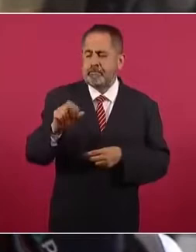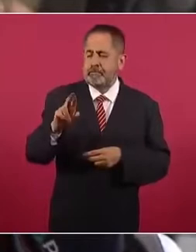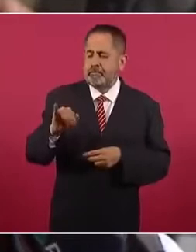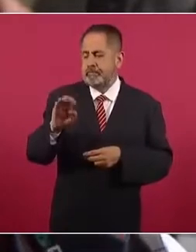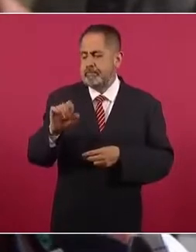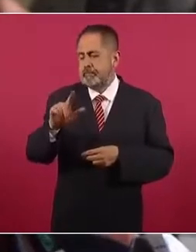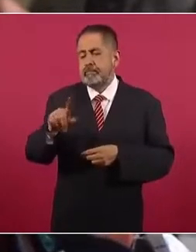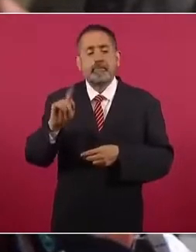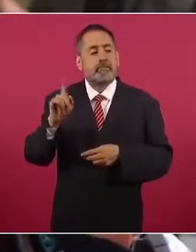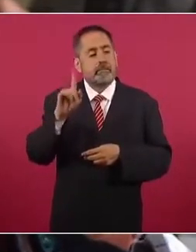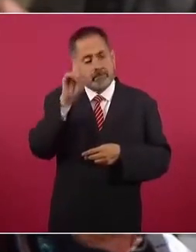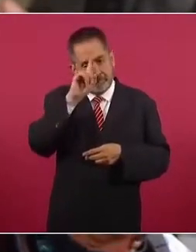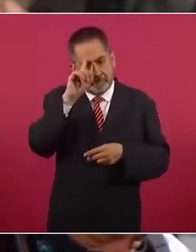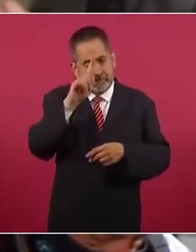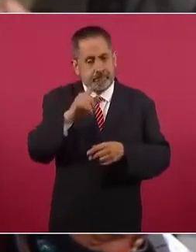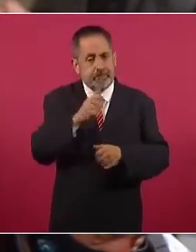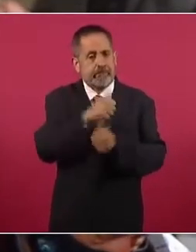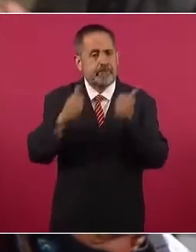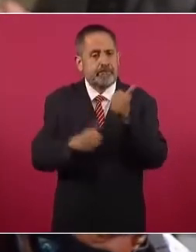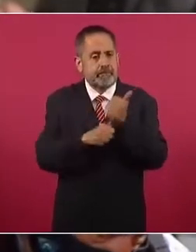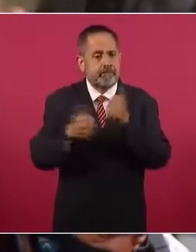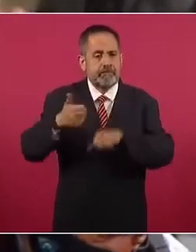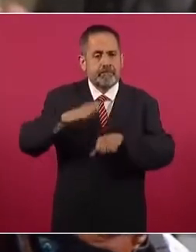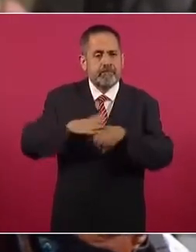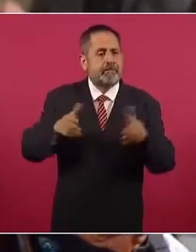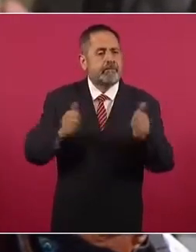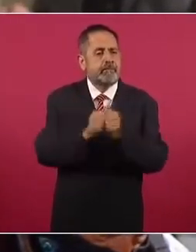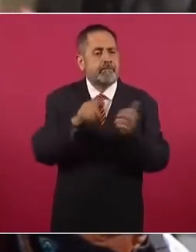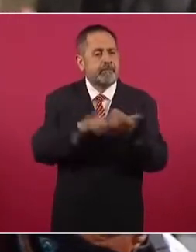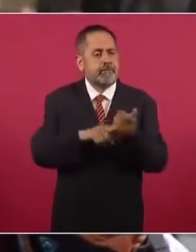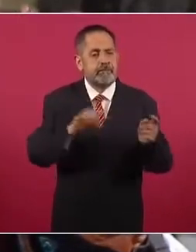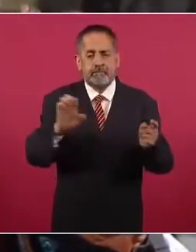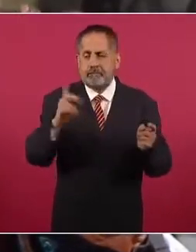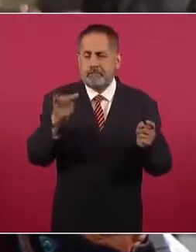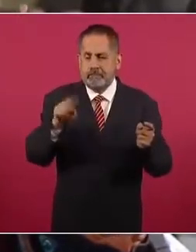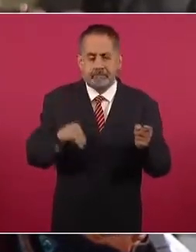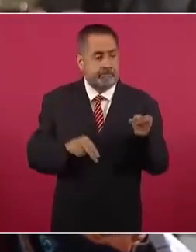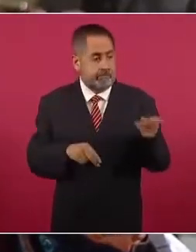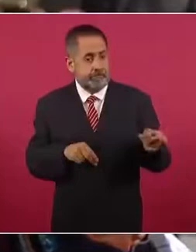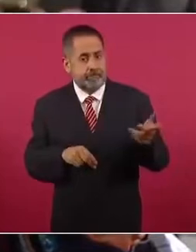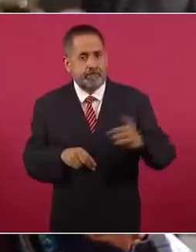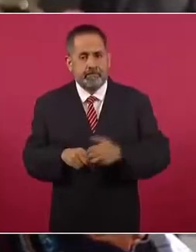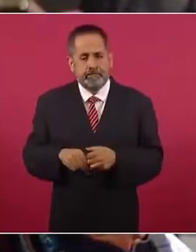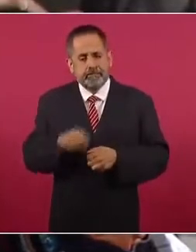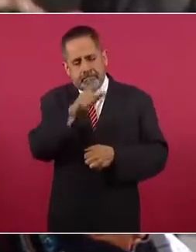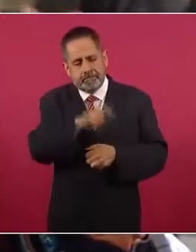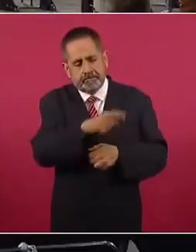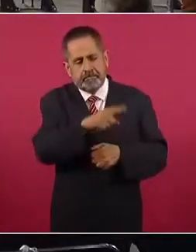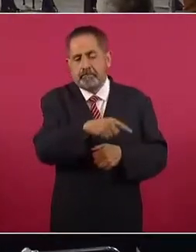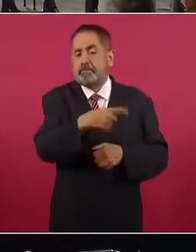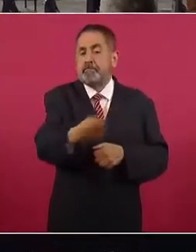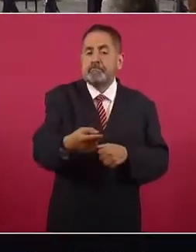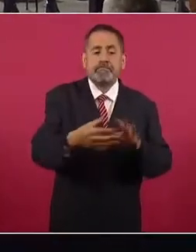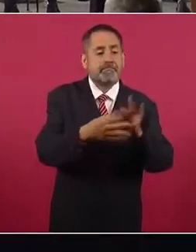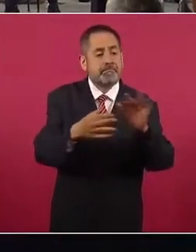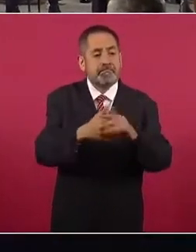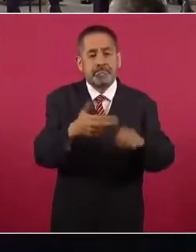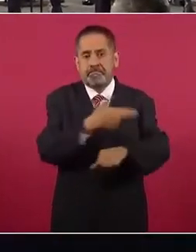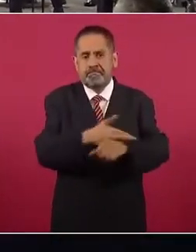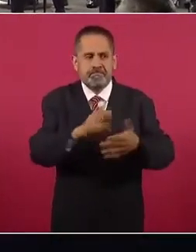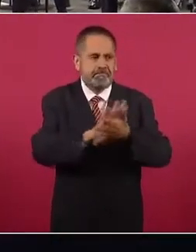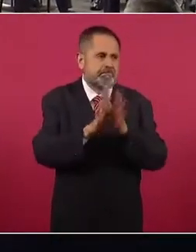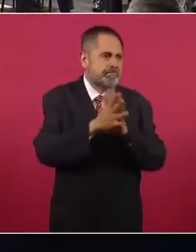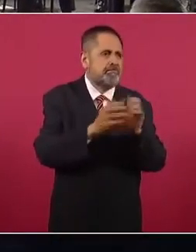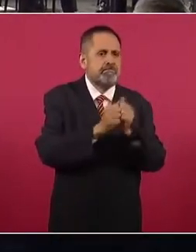desempeñaba como asistente y también administradora personal de Peña Nieto y en torno a esta figura, toda la red que se tejió con sus